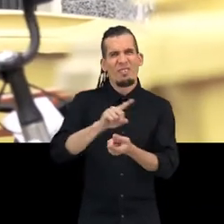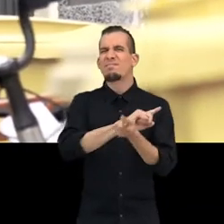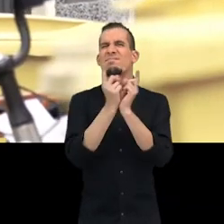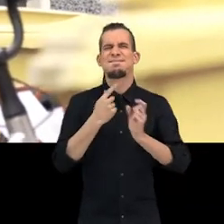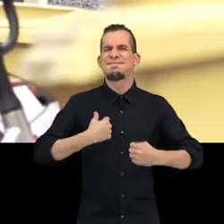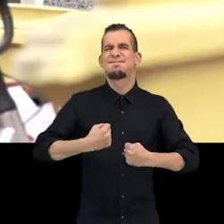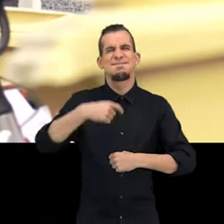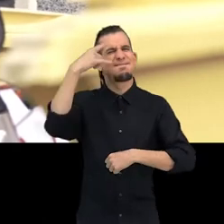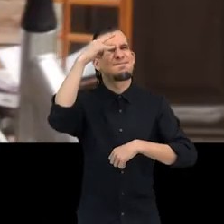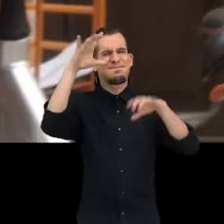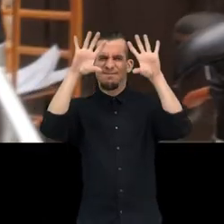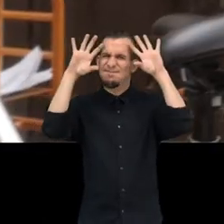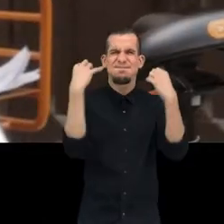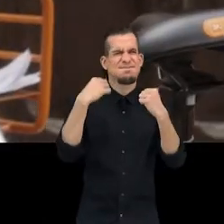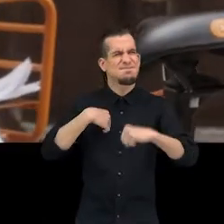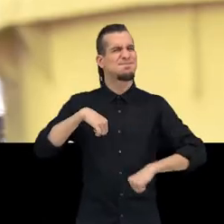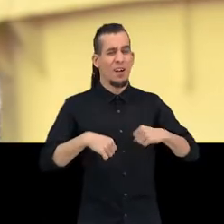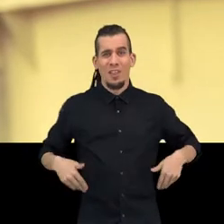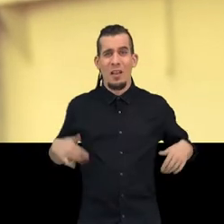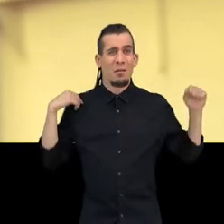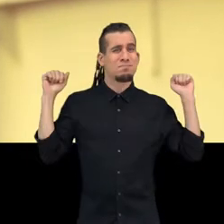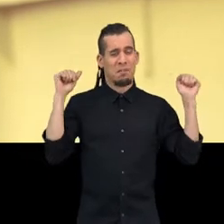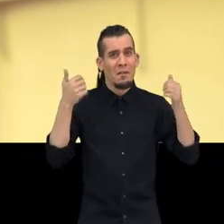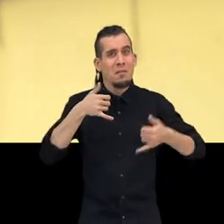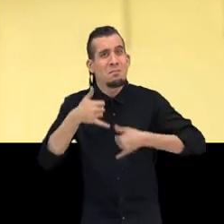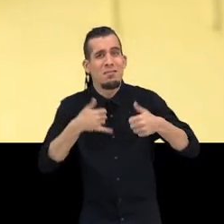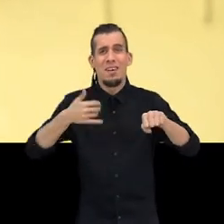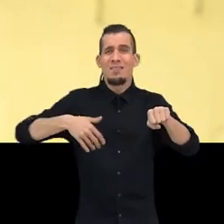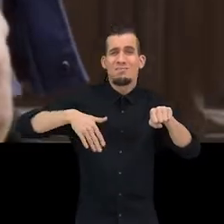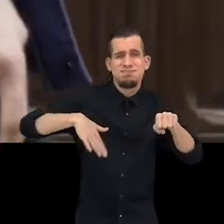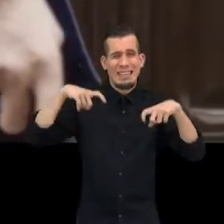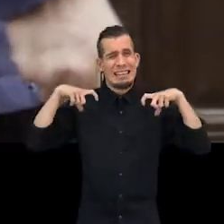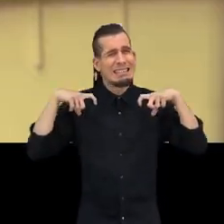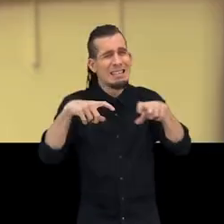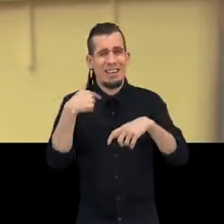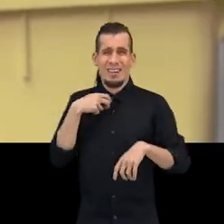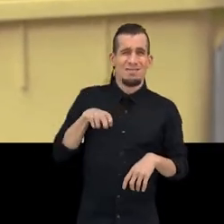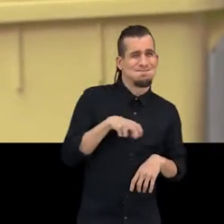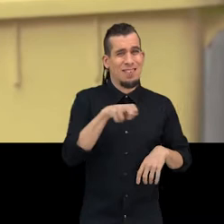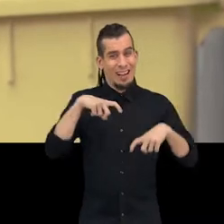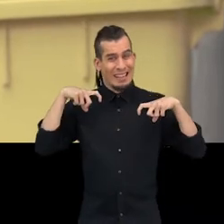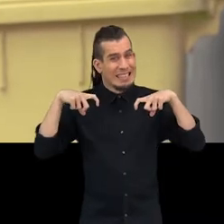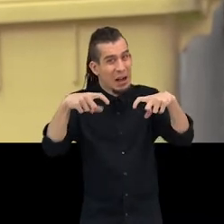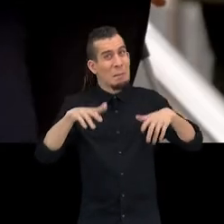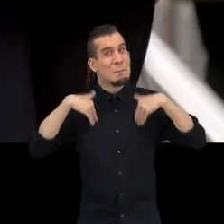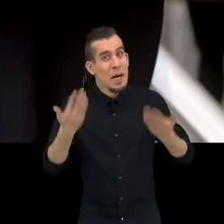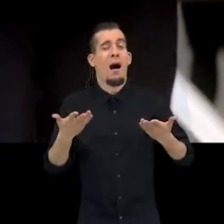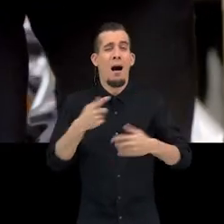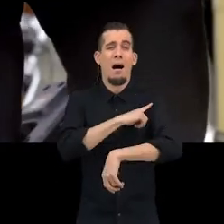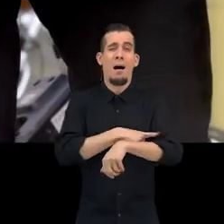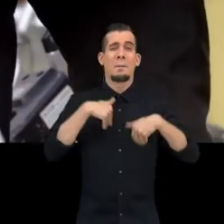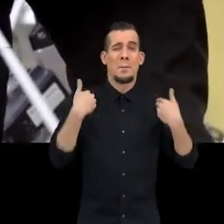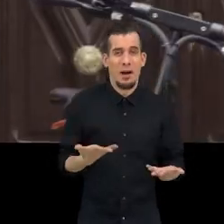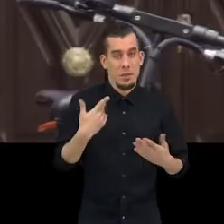barrerismo Es que te pone como un toro Y una cintura, sorteas bicis, patinetes Cuantos más haya tirados en medio de la calle Más